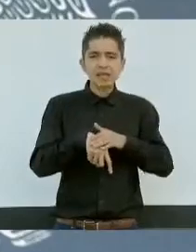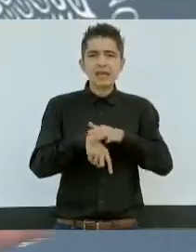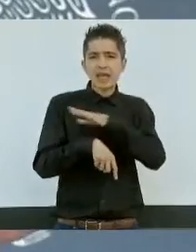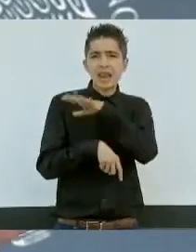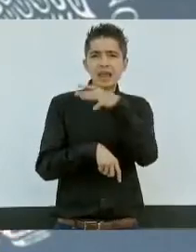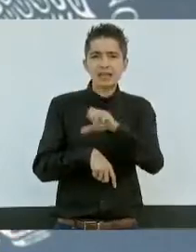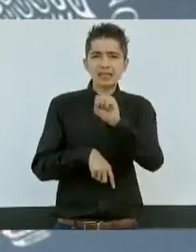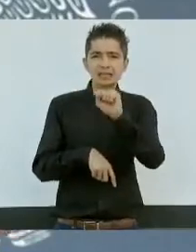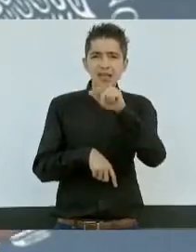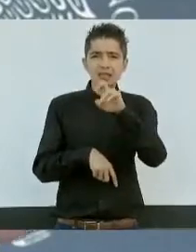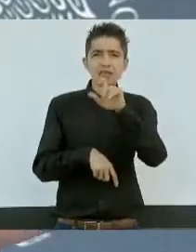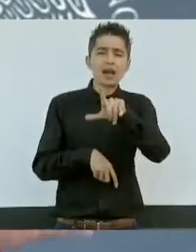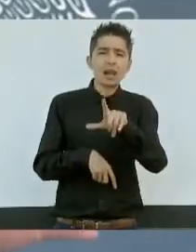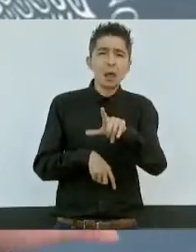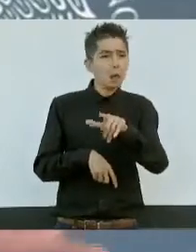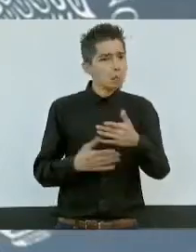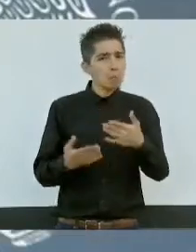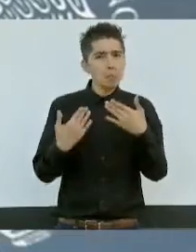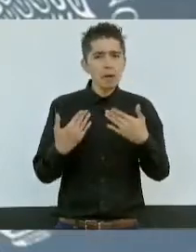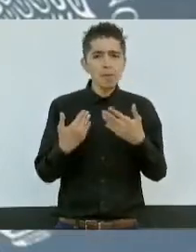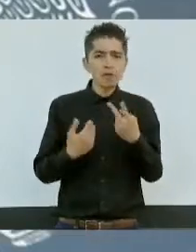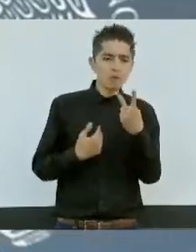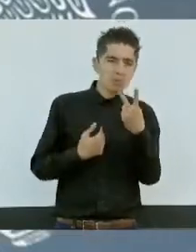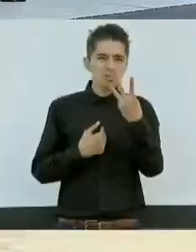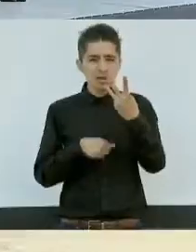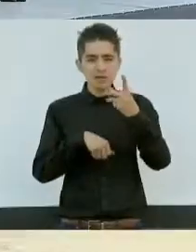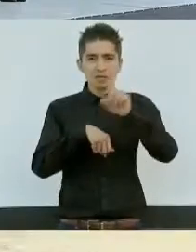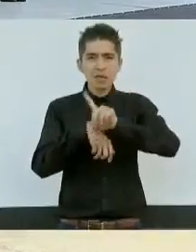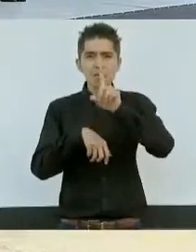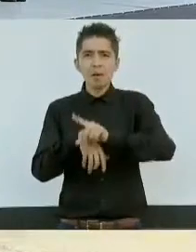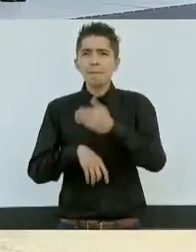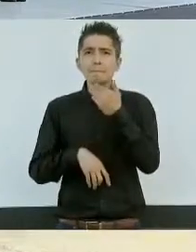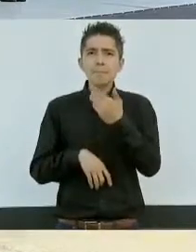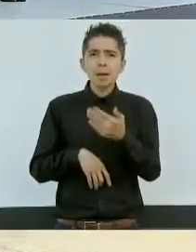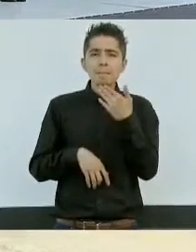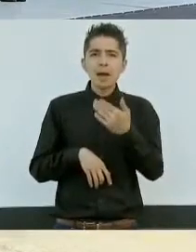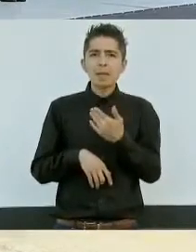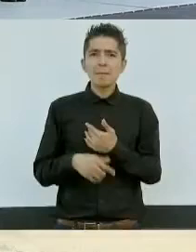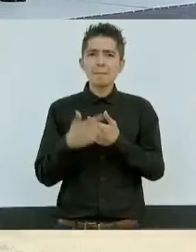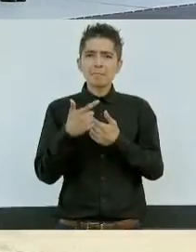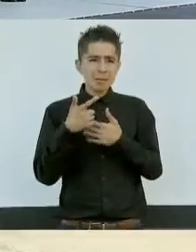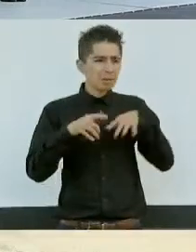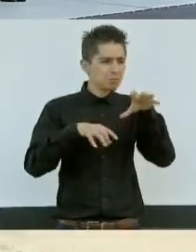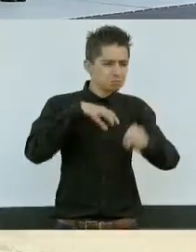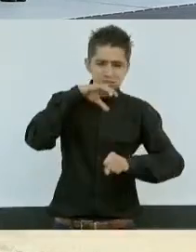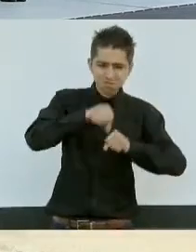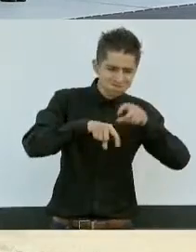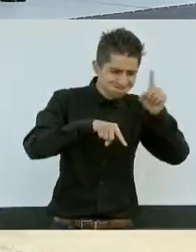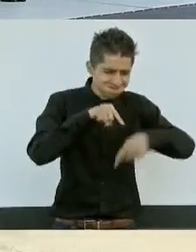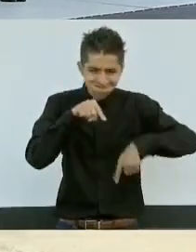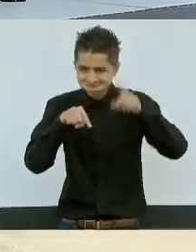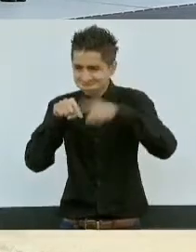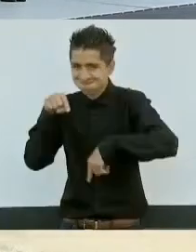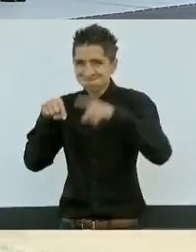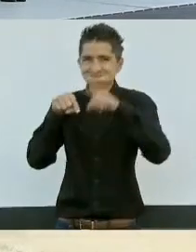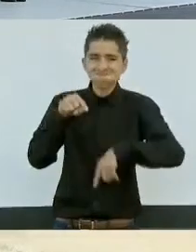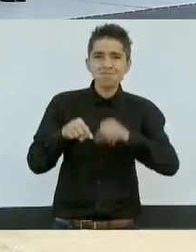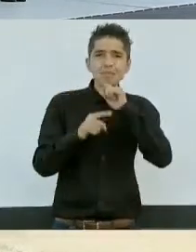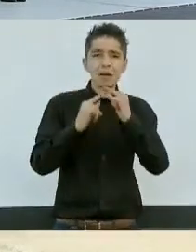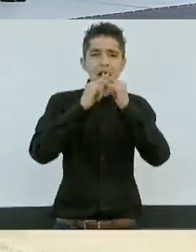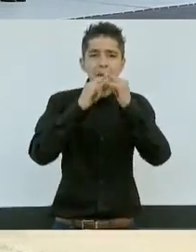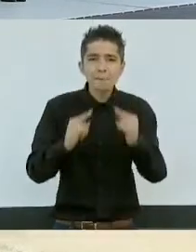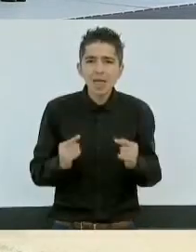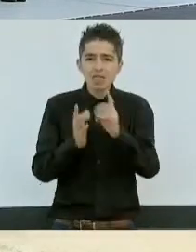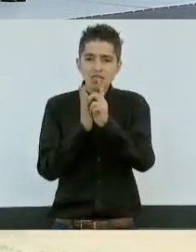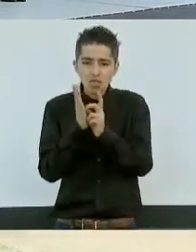resultados en solamente dos o tres días. La cantidad de armas que se ha decomisado, la destrucción de campamentos,